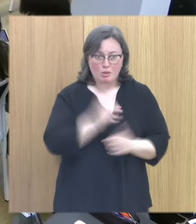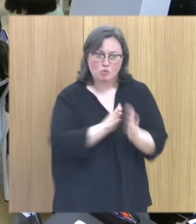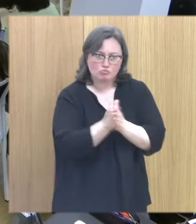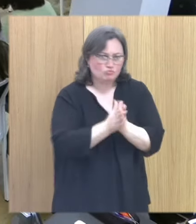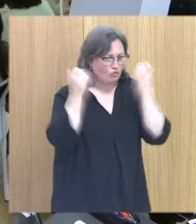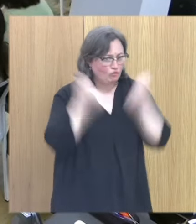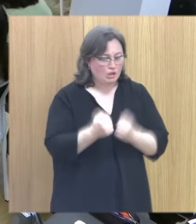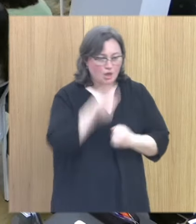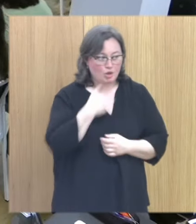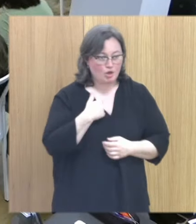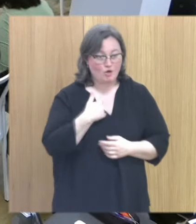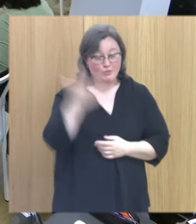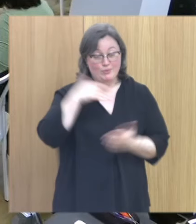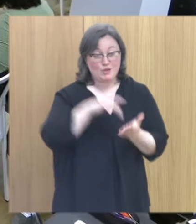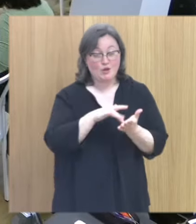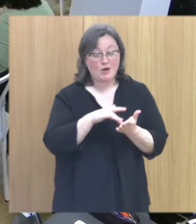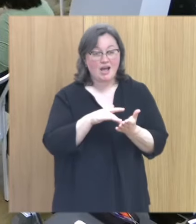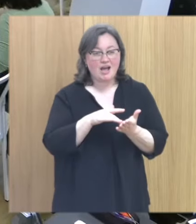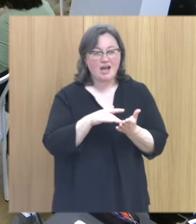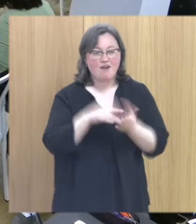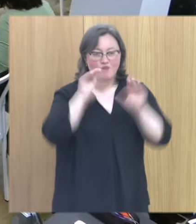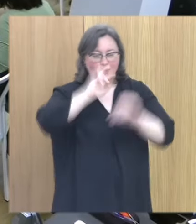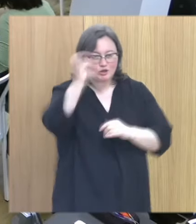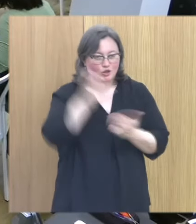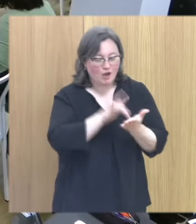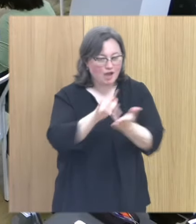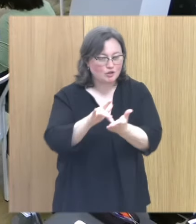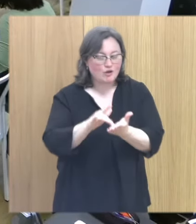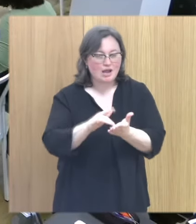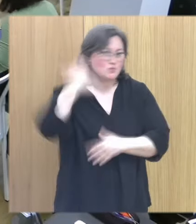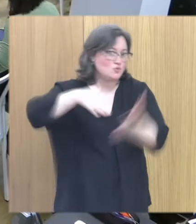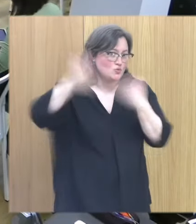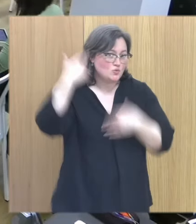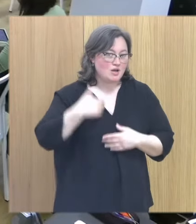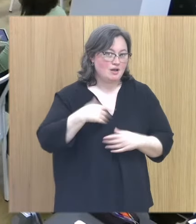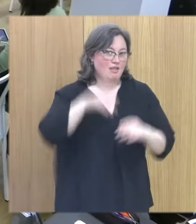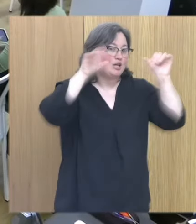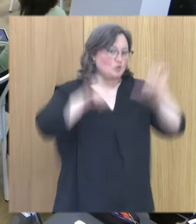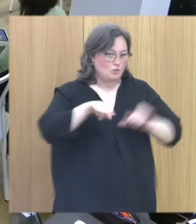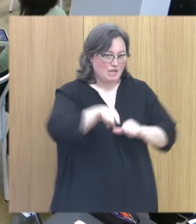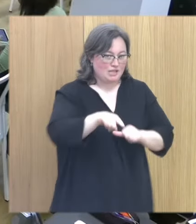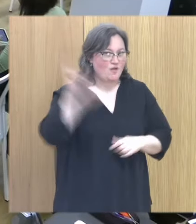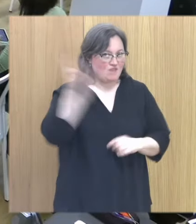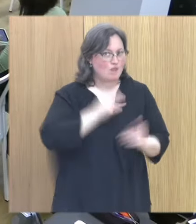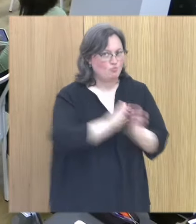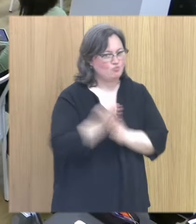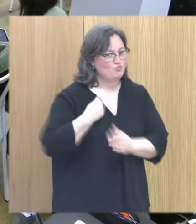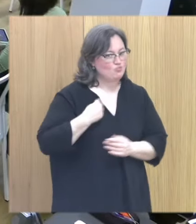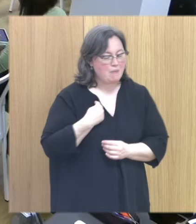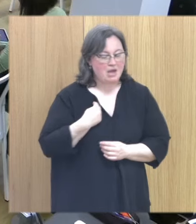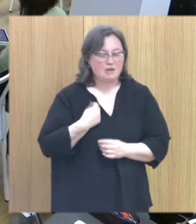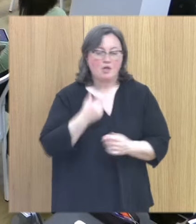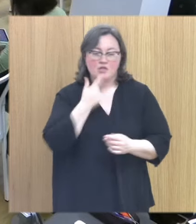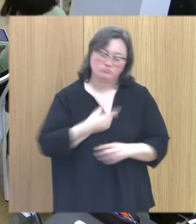motivada porque he tenido la suerte de otros compártires en el concurso de hace años pues escucharte y vamos